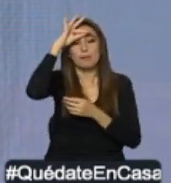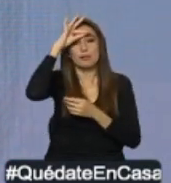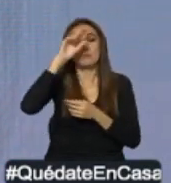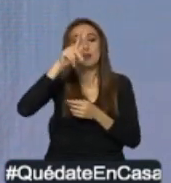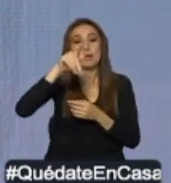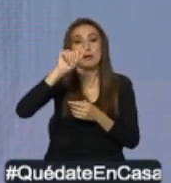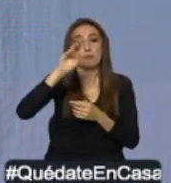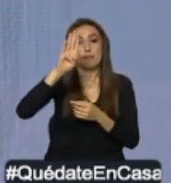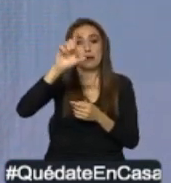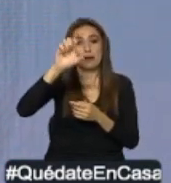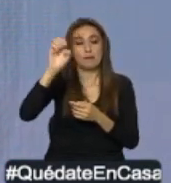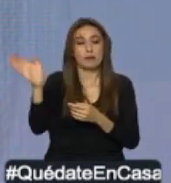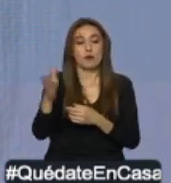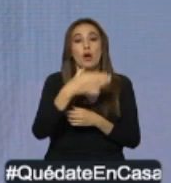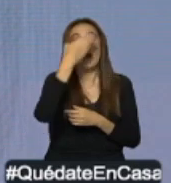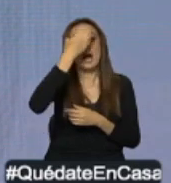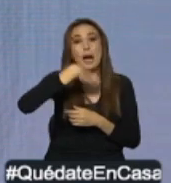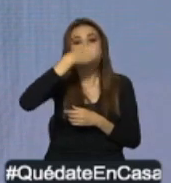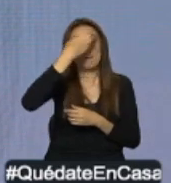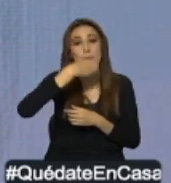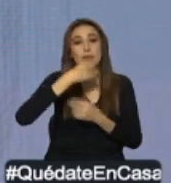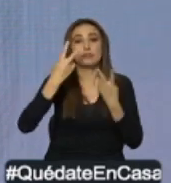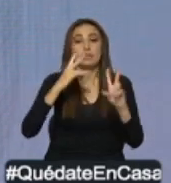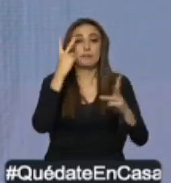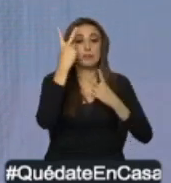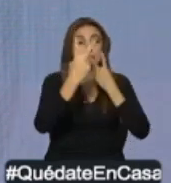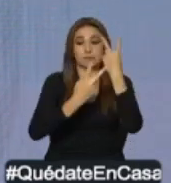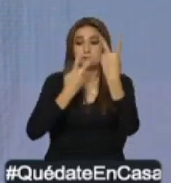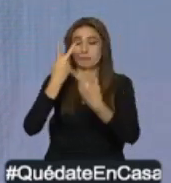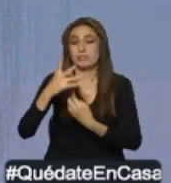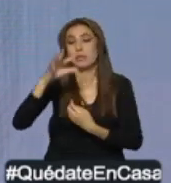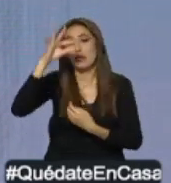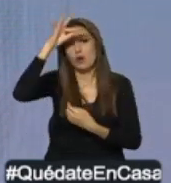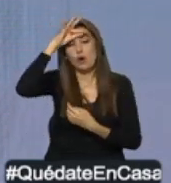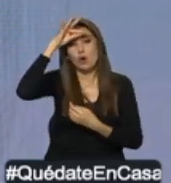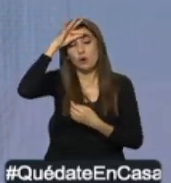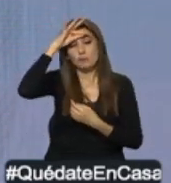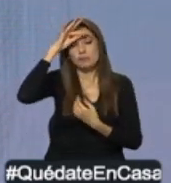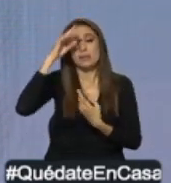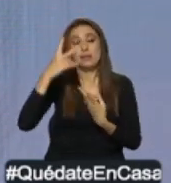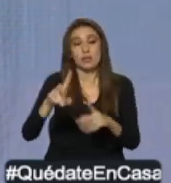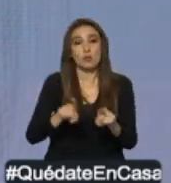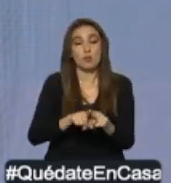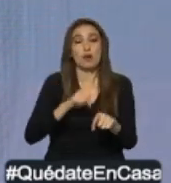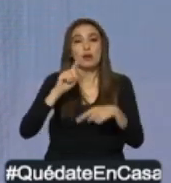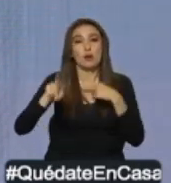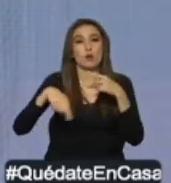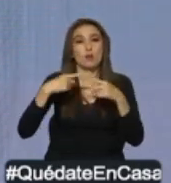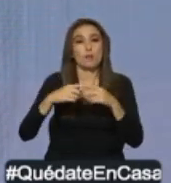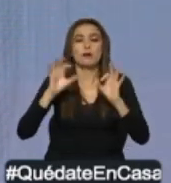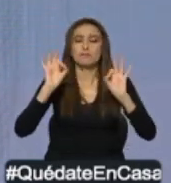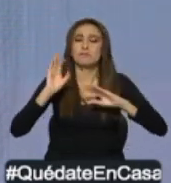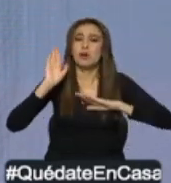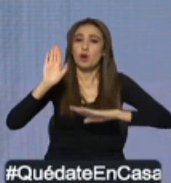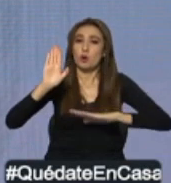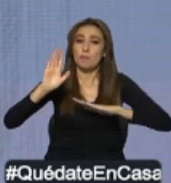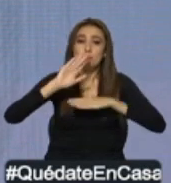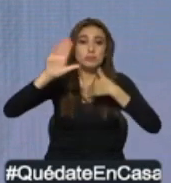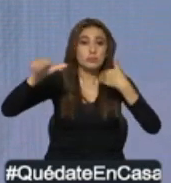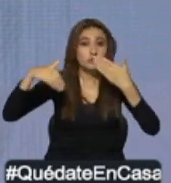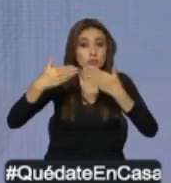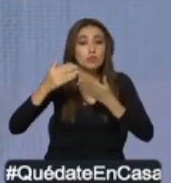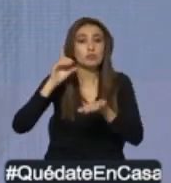En la ciudad de Ambato, recorrí las instalaciones de su hospital general. Una vez más, destaco el compromiso y